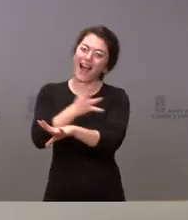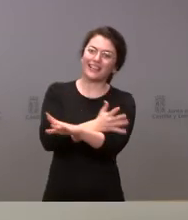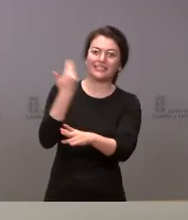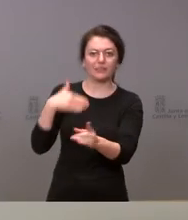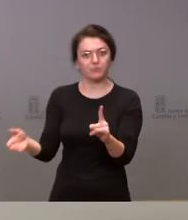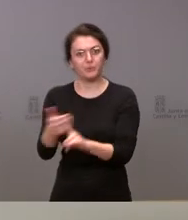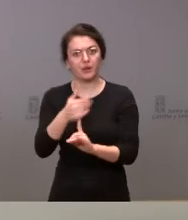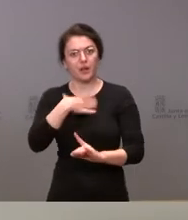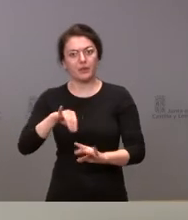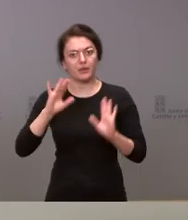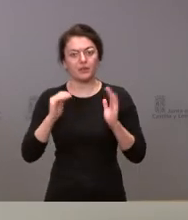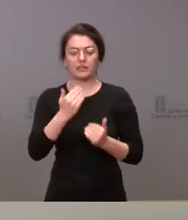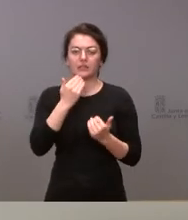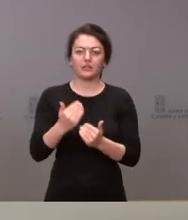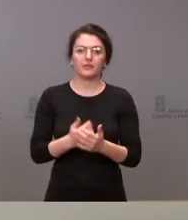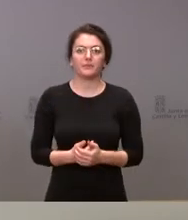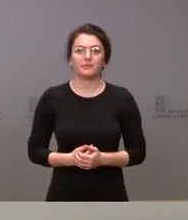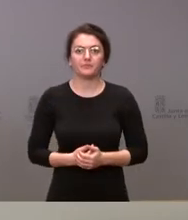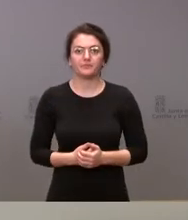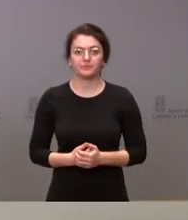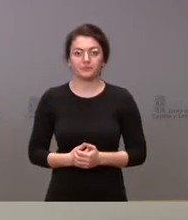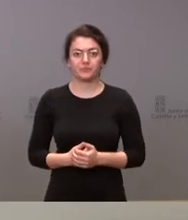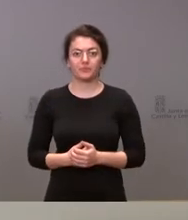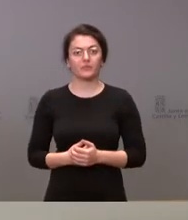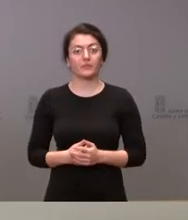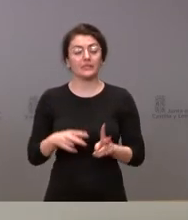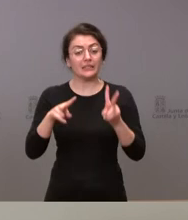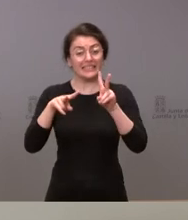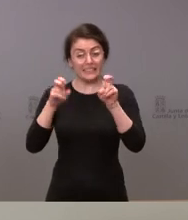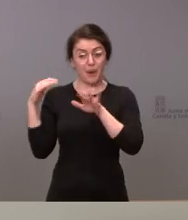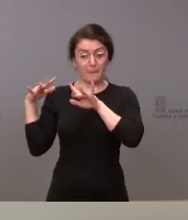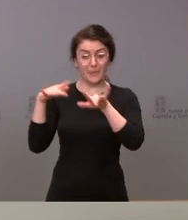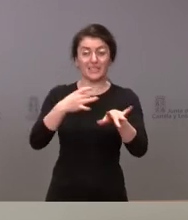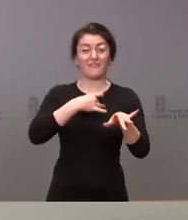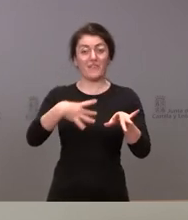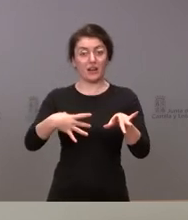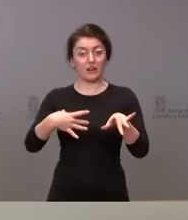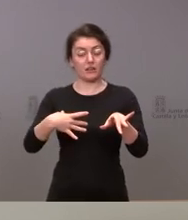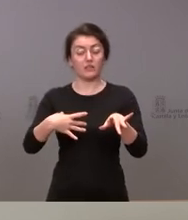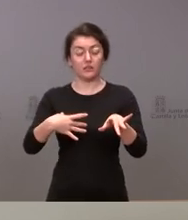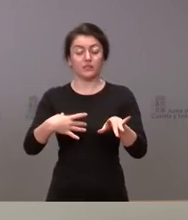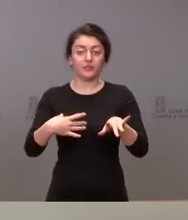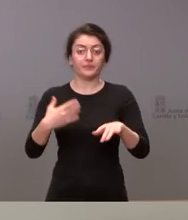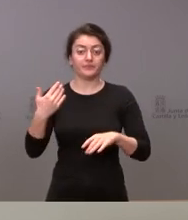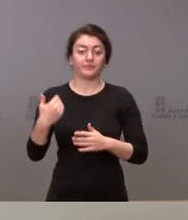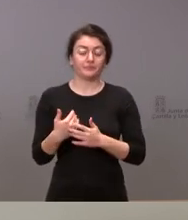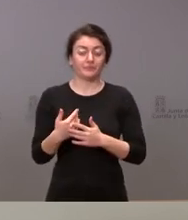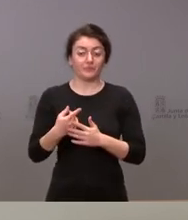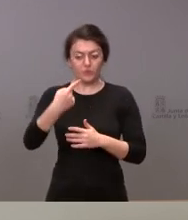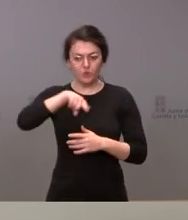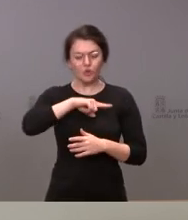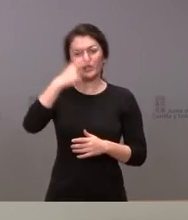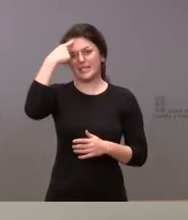muchas gracias en relación con el tema de la marcha blanca que usted planteaba como le digo entendemos esa